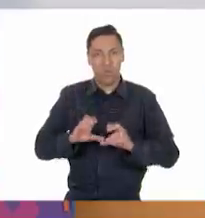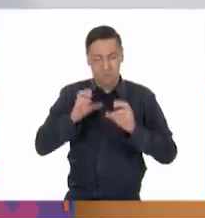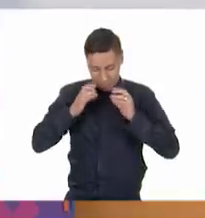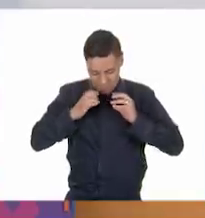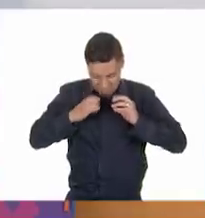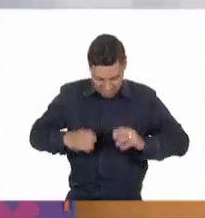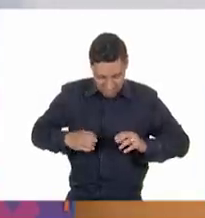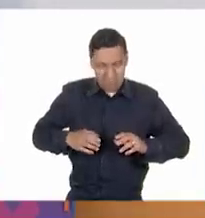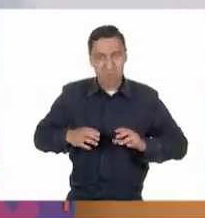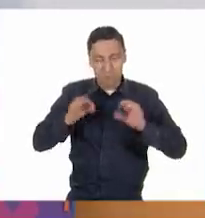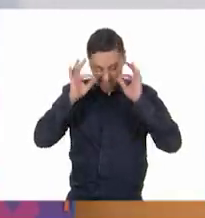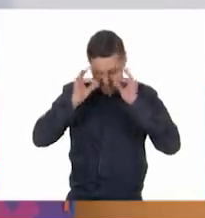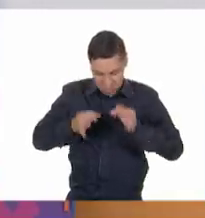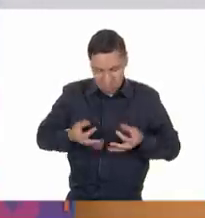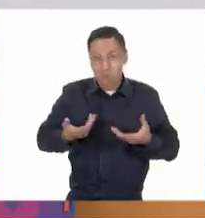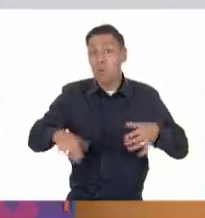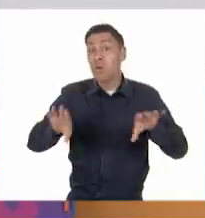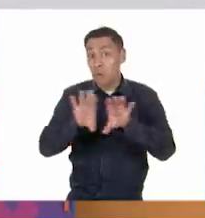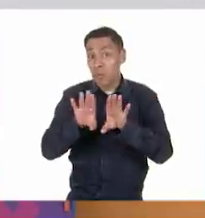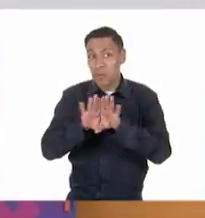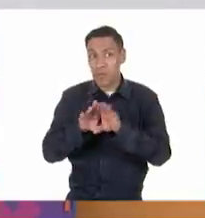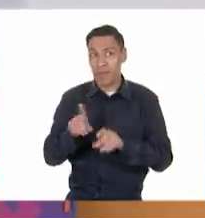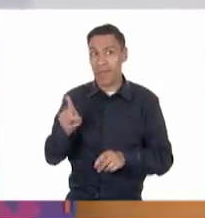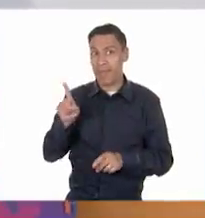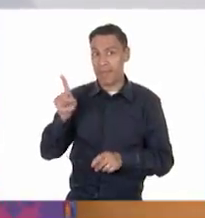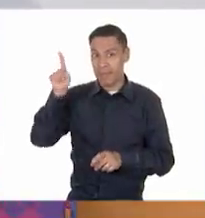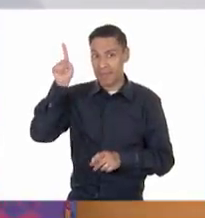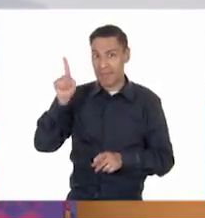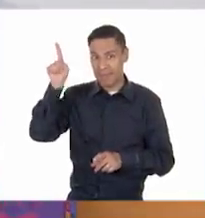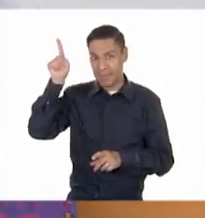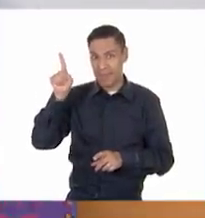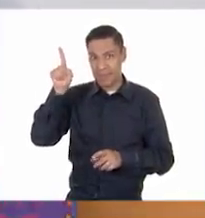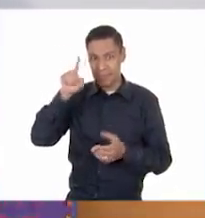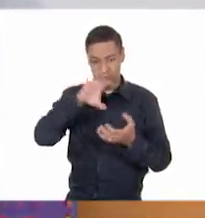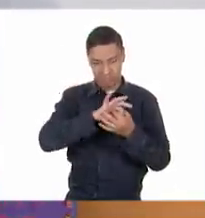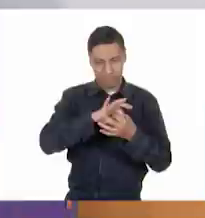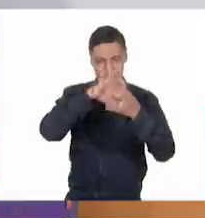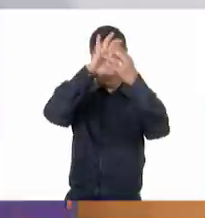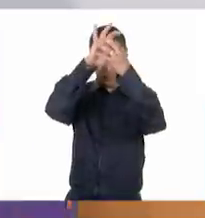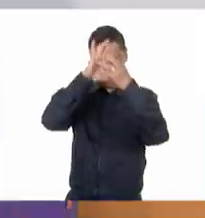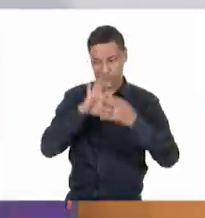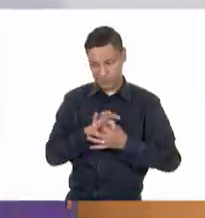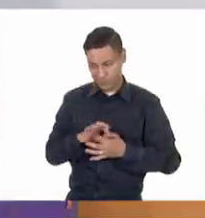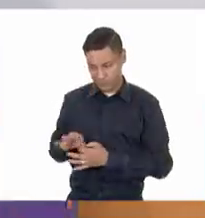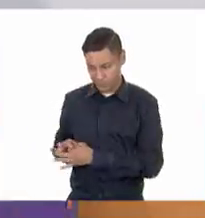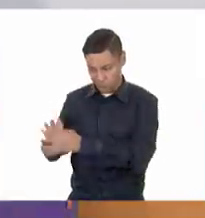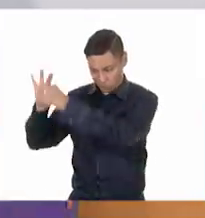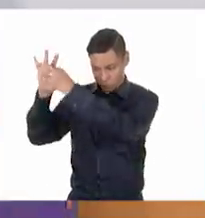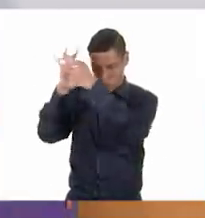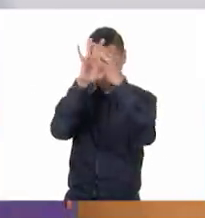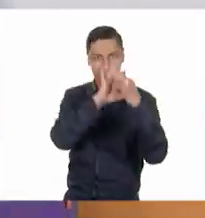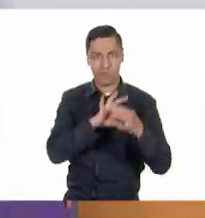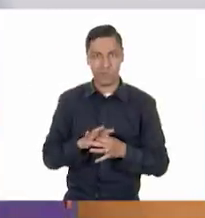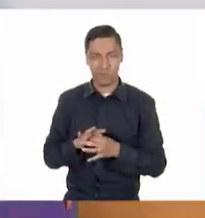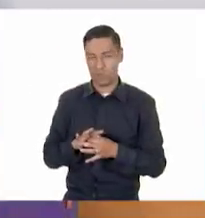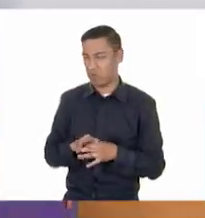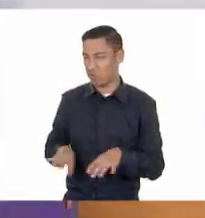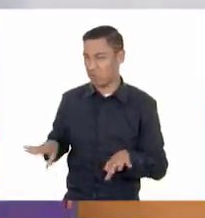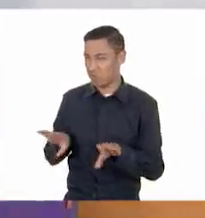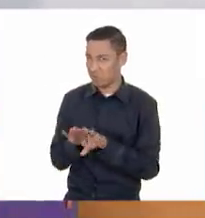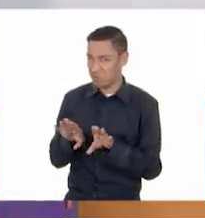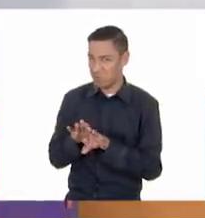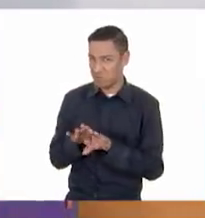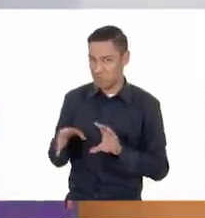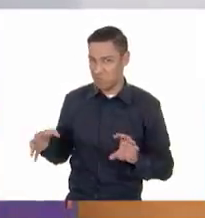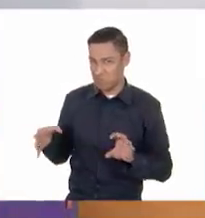cuerpo, tenemos aquí en el pizarrón unas partes de un ropecabezas, que estábamos empezando antes de iniciar la clase. Sin embargo, la vamos a